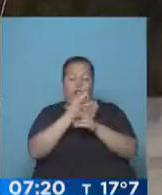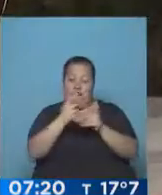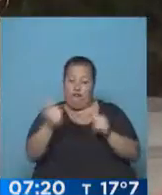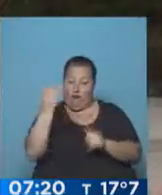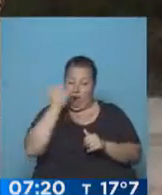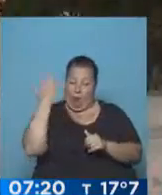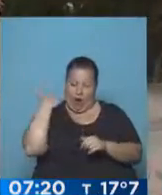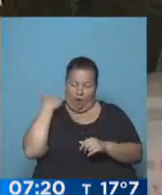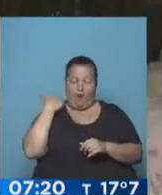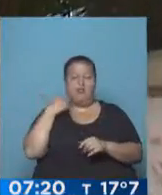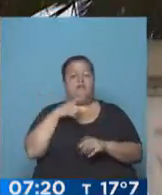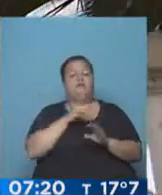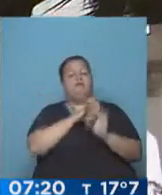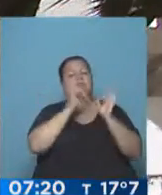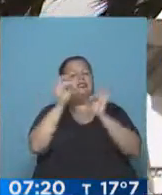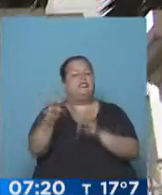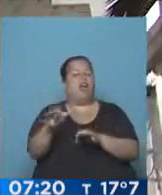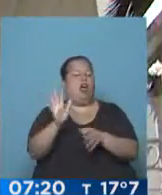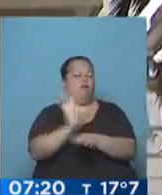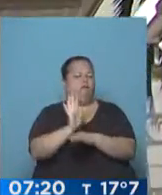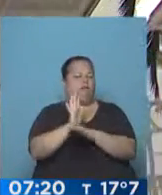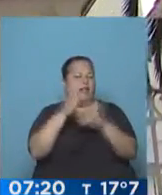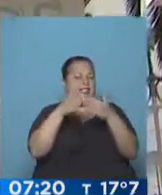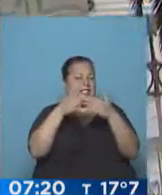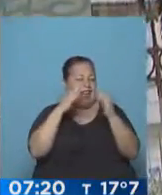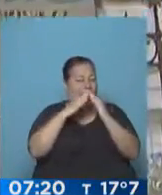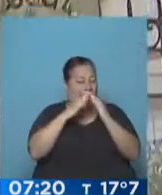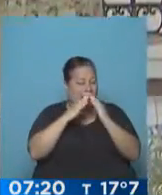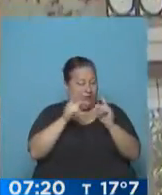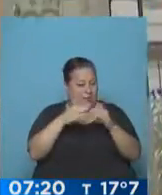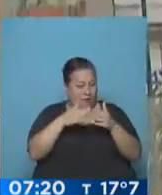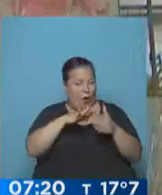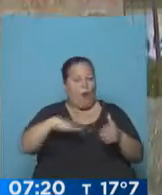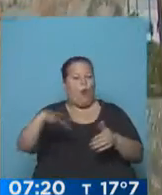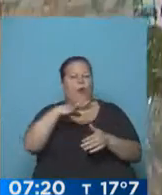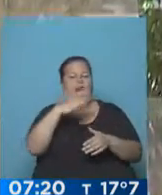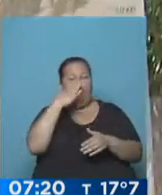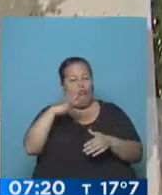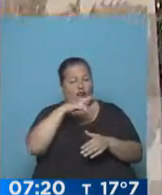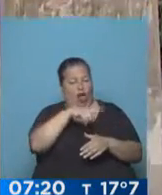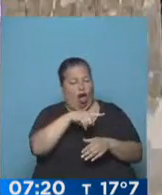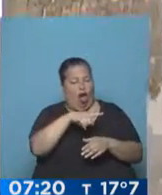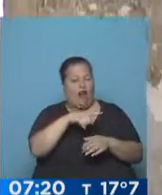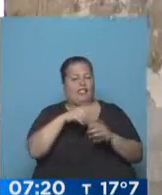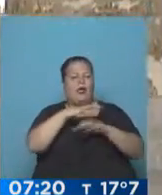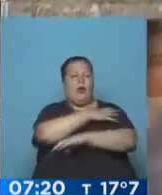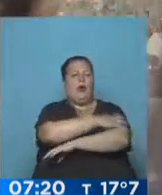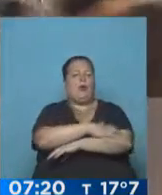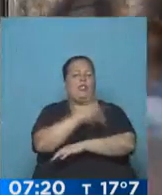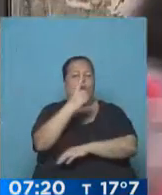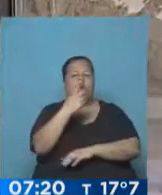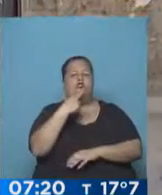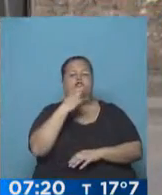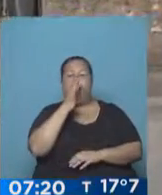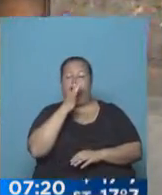el jueves pasado y llegar casi a la esquina de su casa donde vive ella en el barrio porteño de Flores, en el asentamiento, la villa del 1